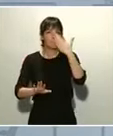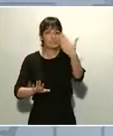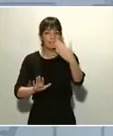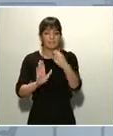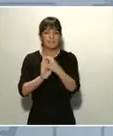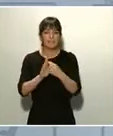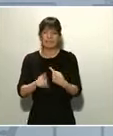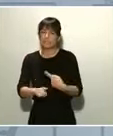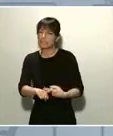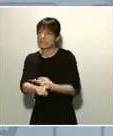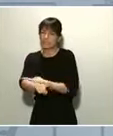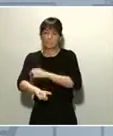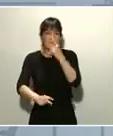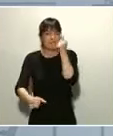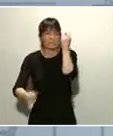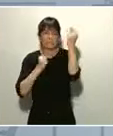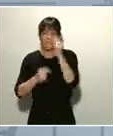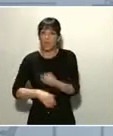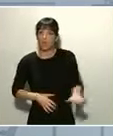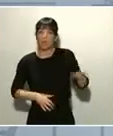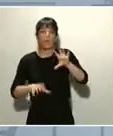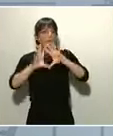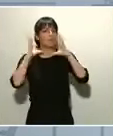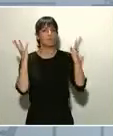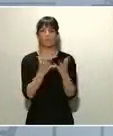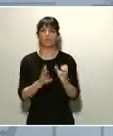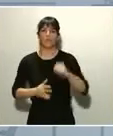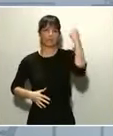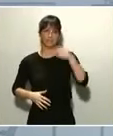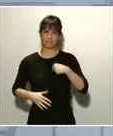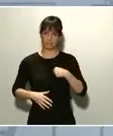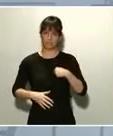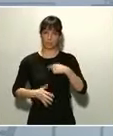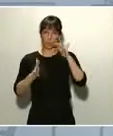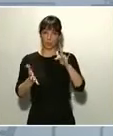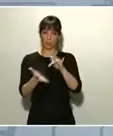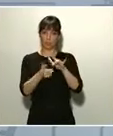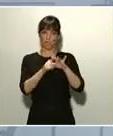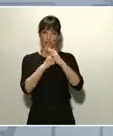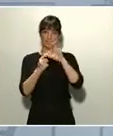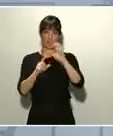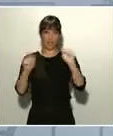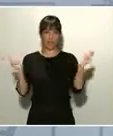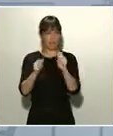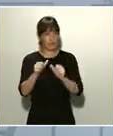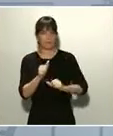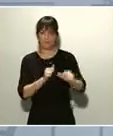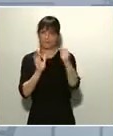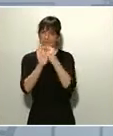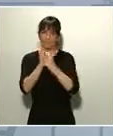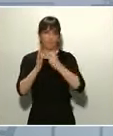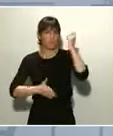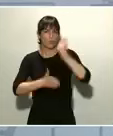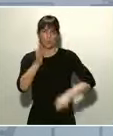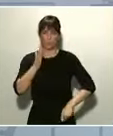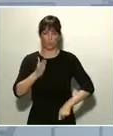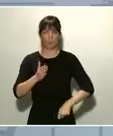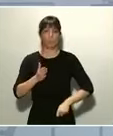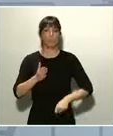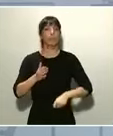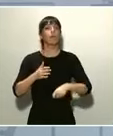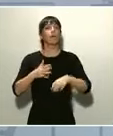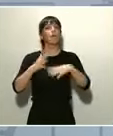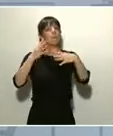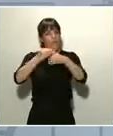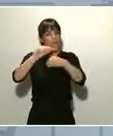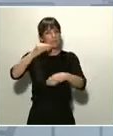más estrictas en Europa y en el mundo tras la declaración del estado de alarma. Y también algunas medidas adicionales que hemos anunciado en estos